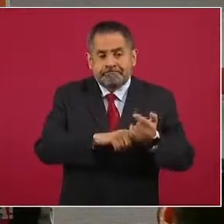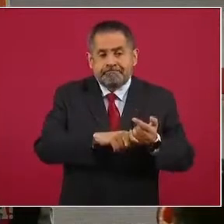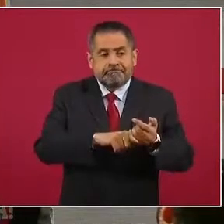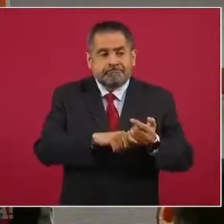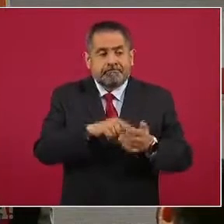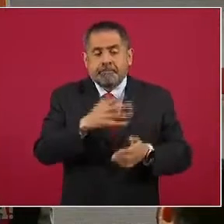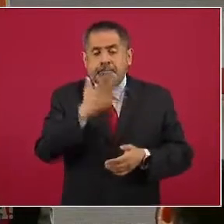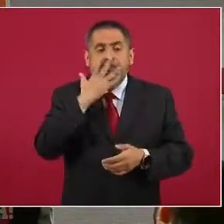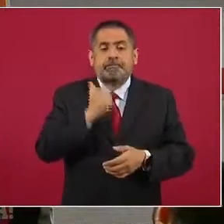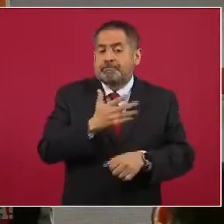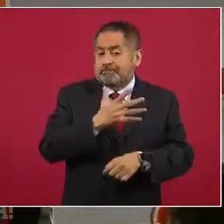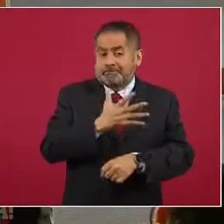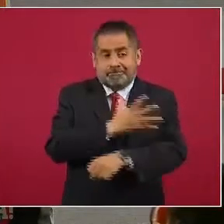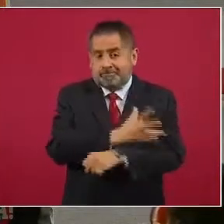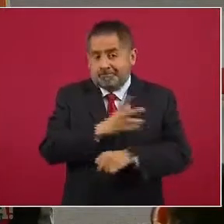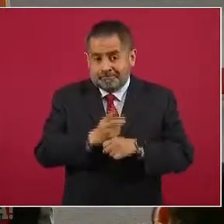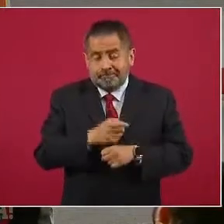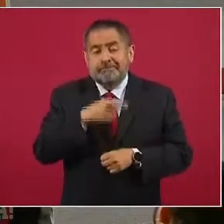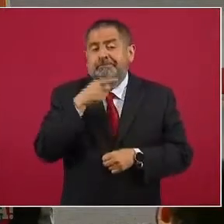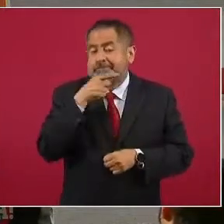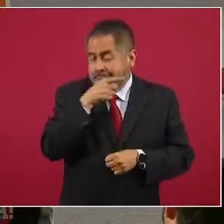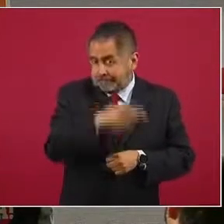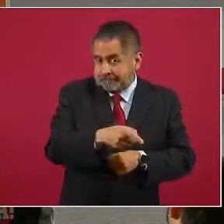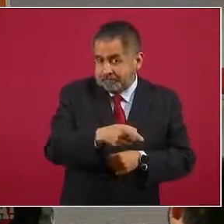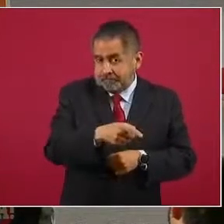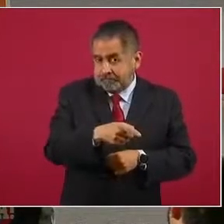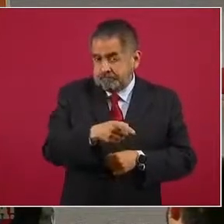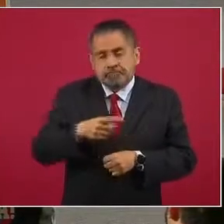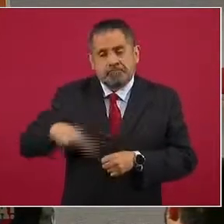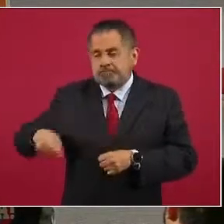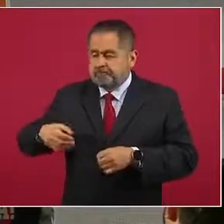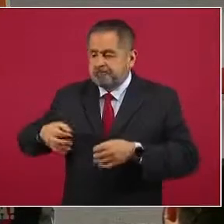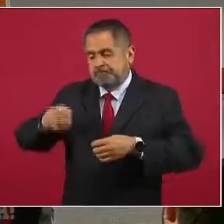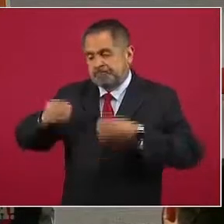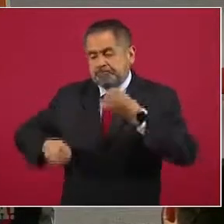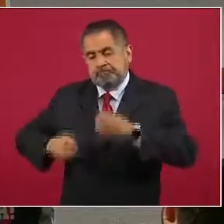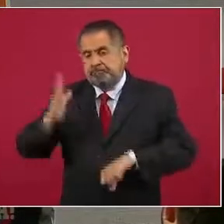deshonestidad y en la esfera del derecho penal.